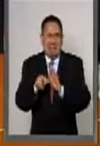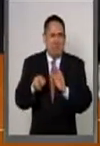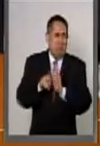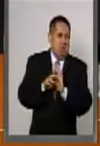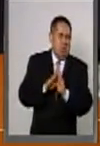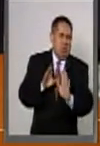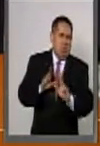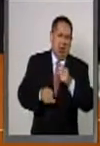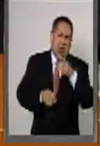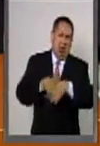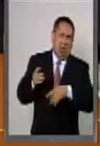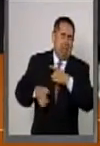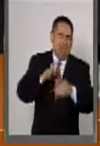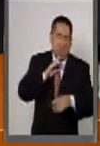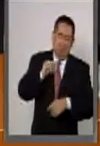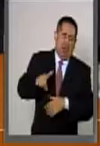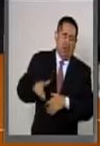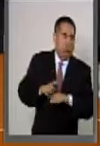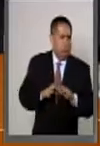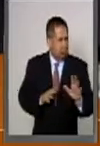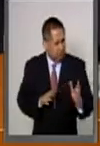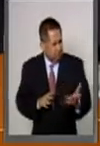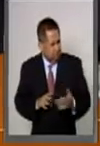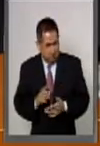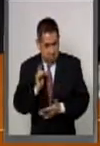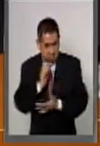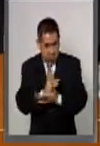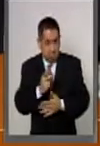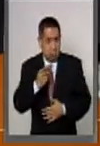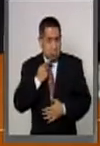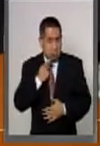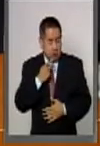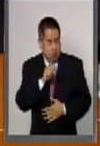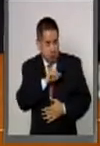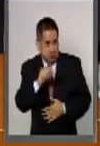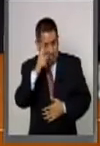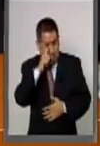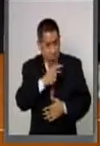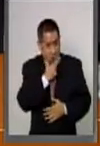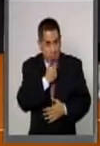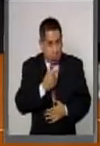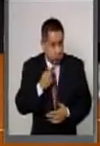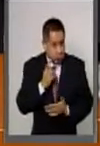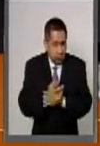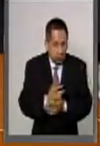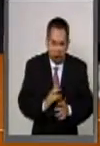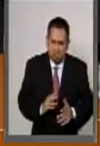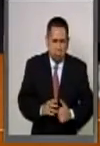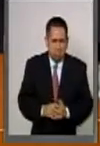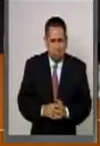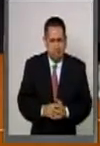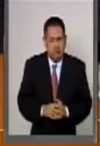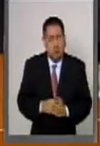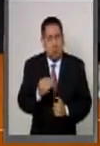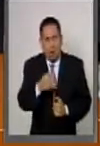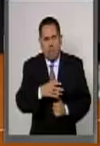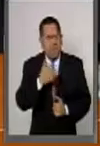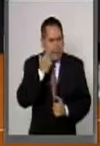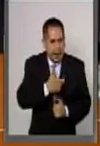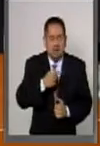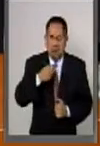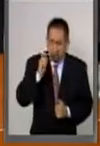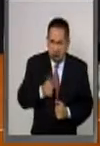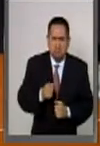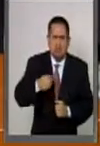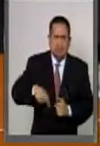satanizaciones, como si la política fuera una actividad hecha sólo para hombres. Quierase o no, el